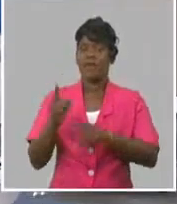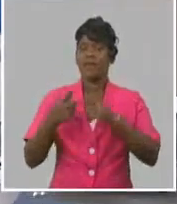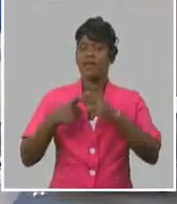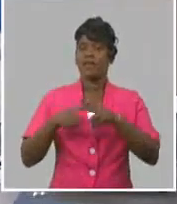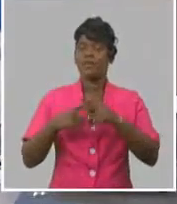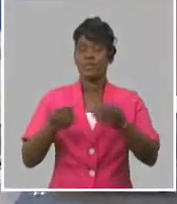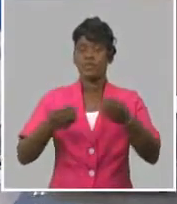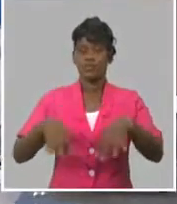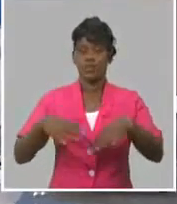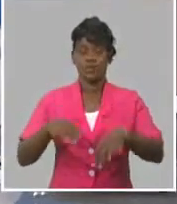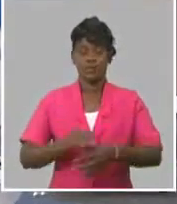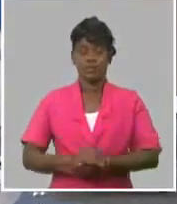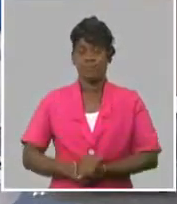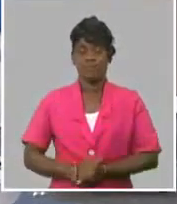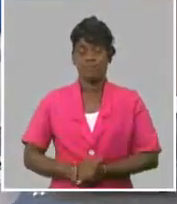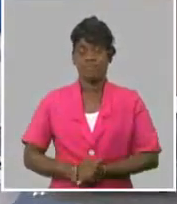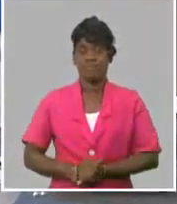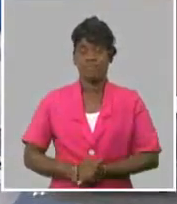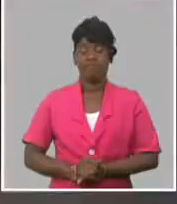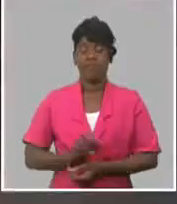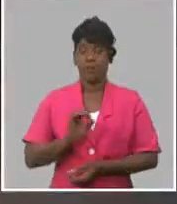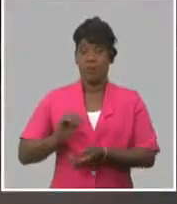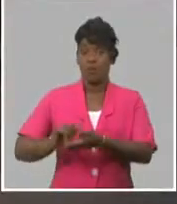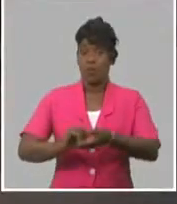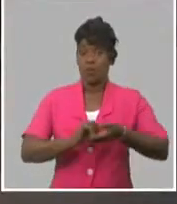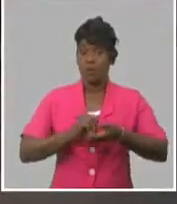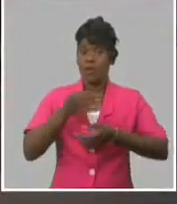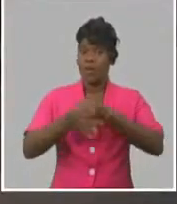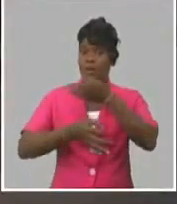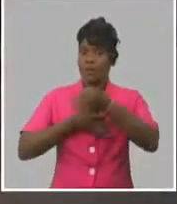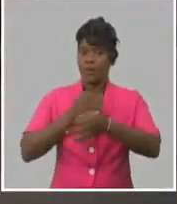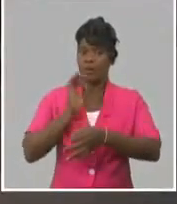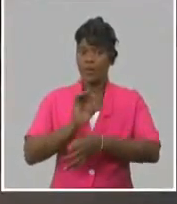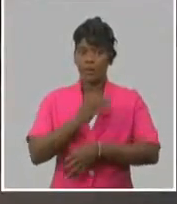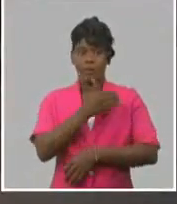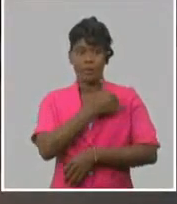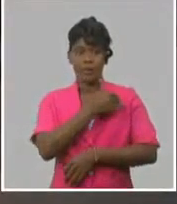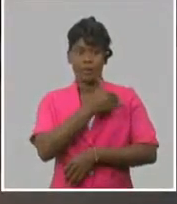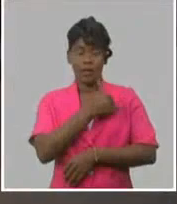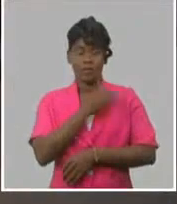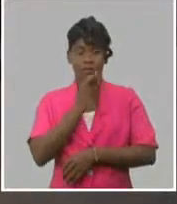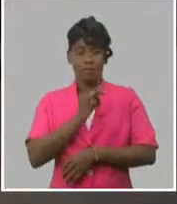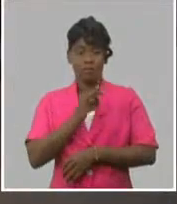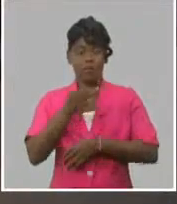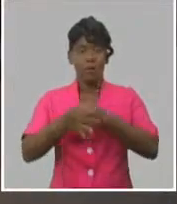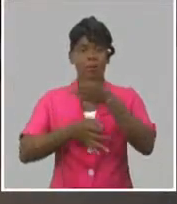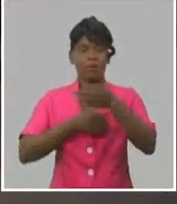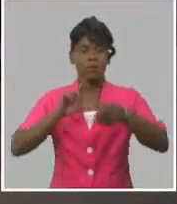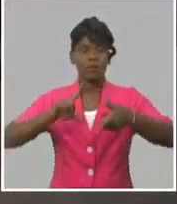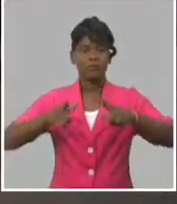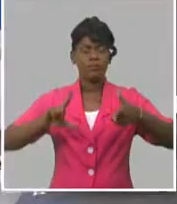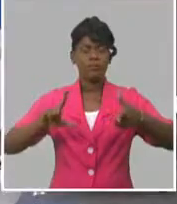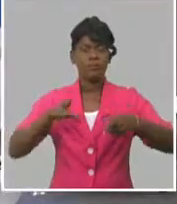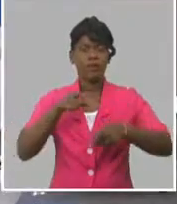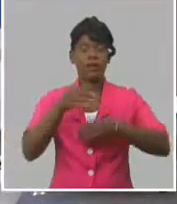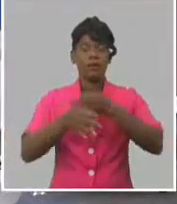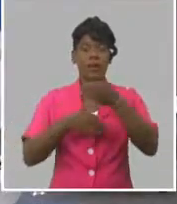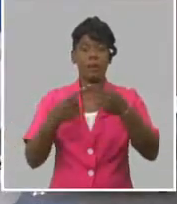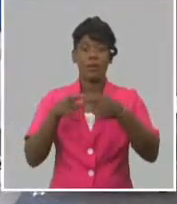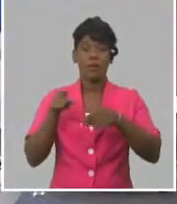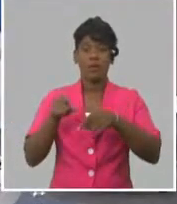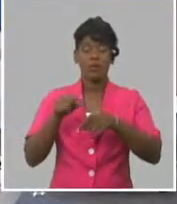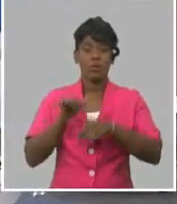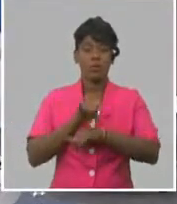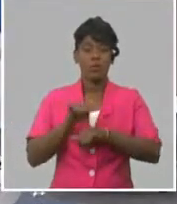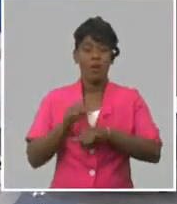economía. Alejandro citaba las palabras general de ejército y ahí estaban dichas. Esto en automático nos va a